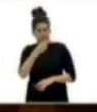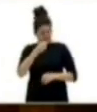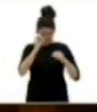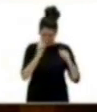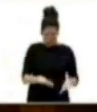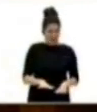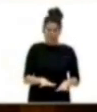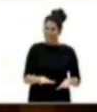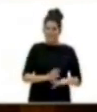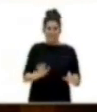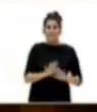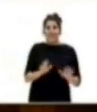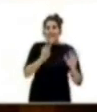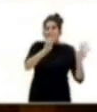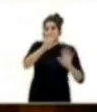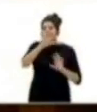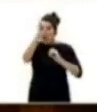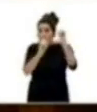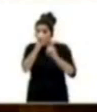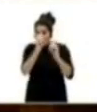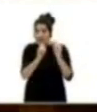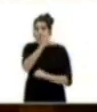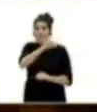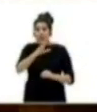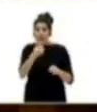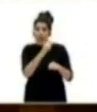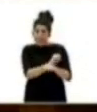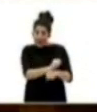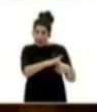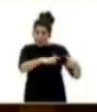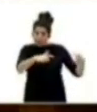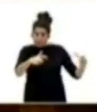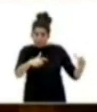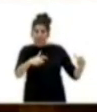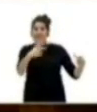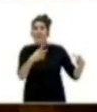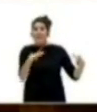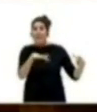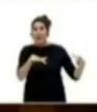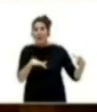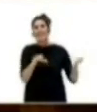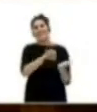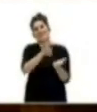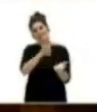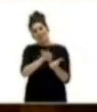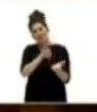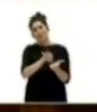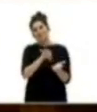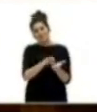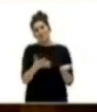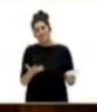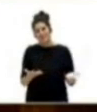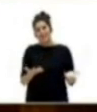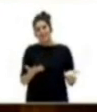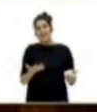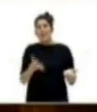El 75% de las personas en desempleo en Canarias provienen del sector servicio. Parece que